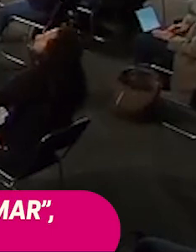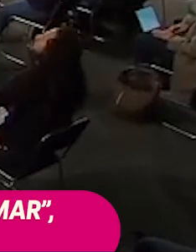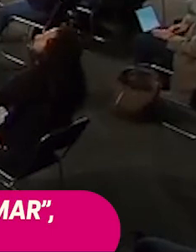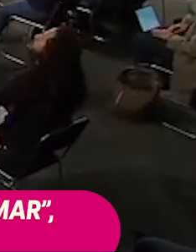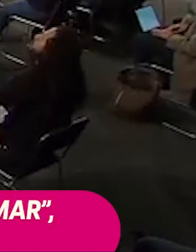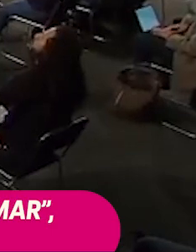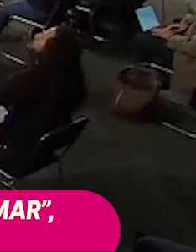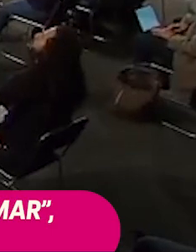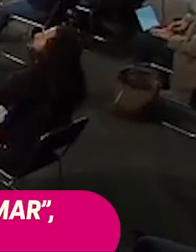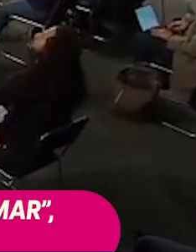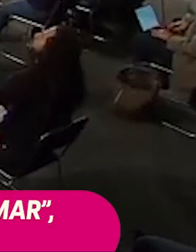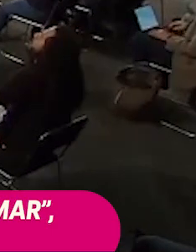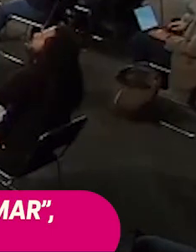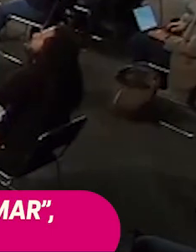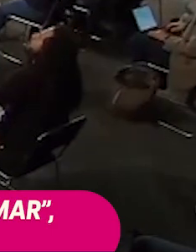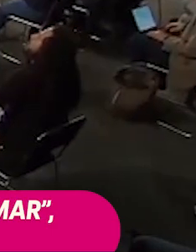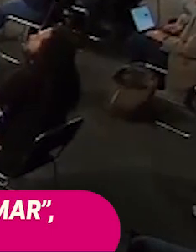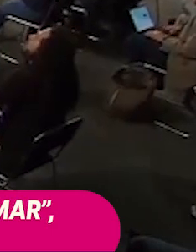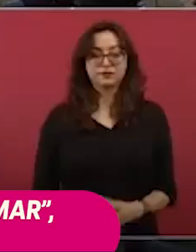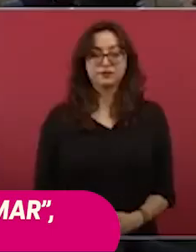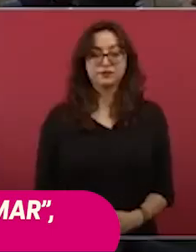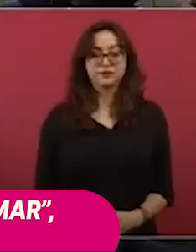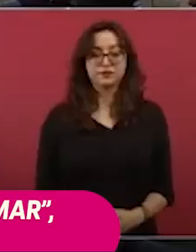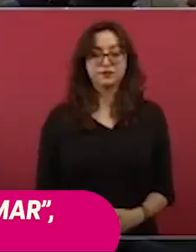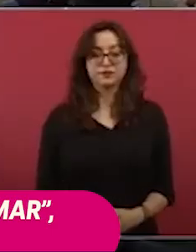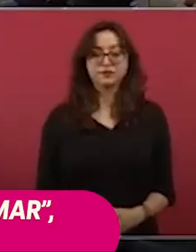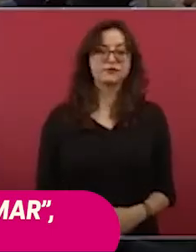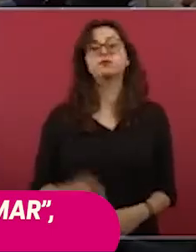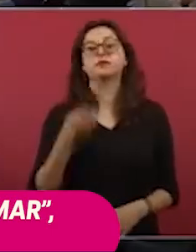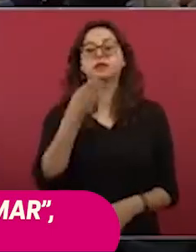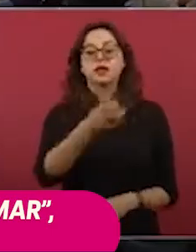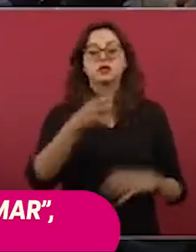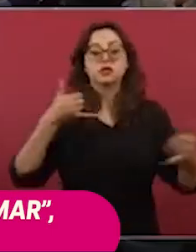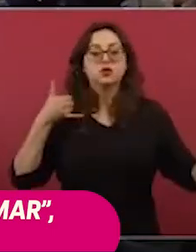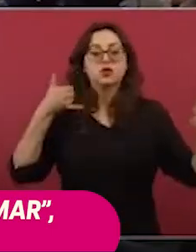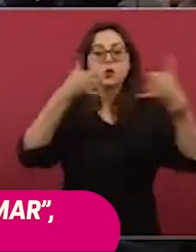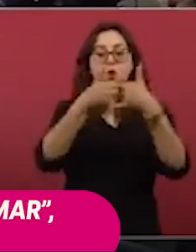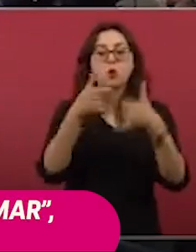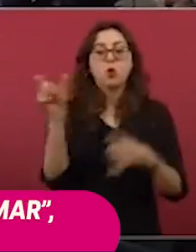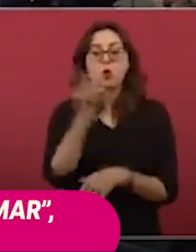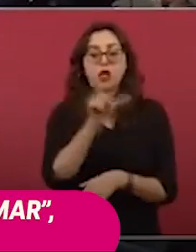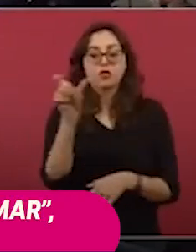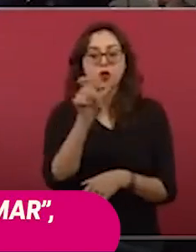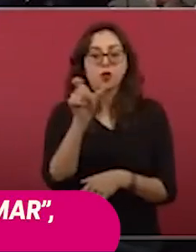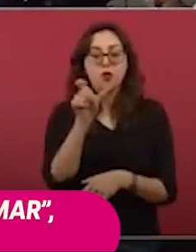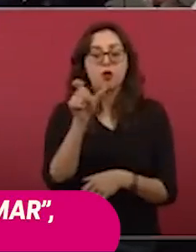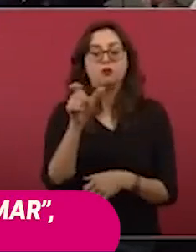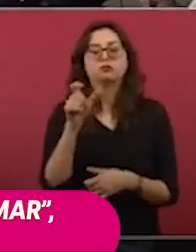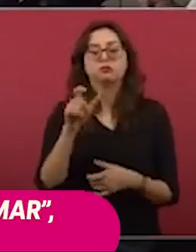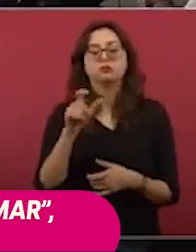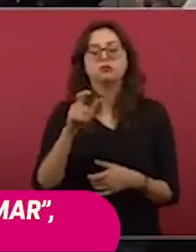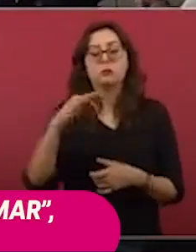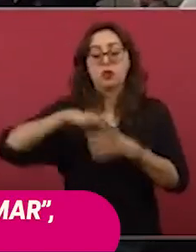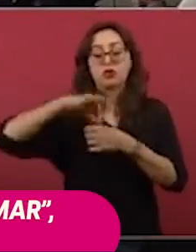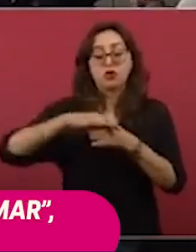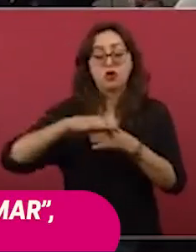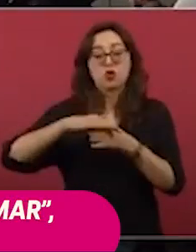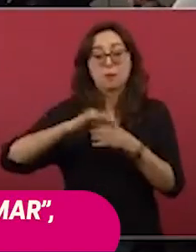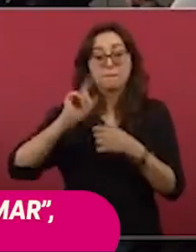Este es el día de la elección, no, al día siguiente de la elección. Pero miren eso,